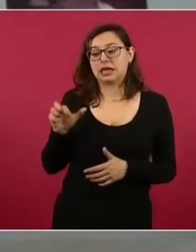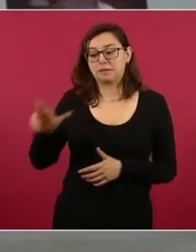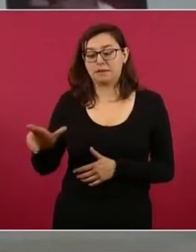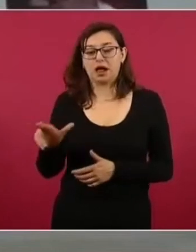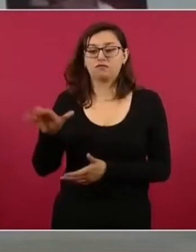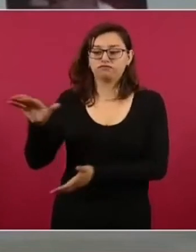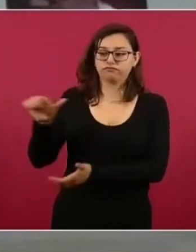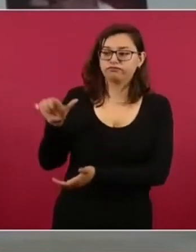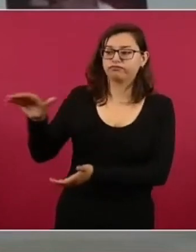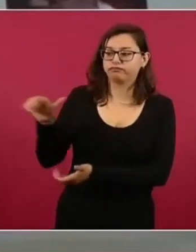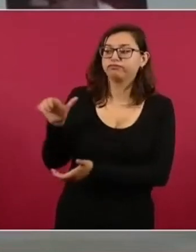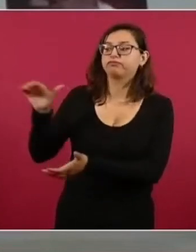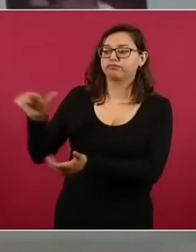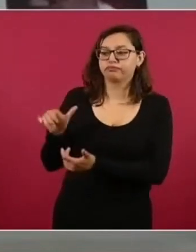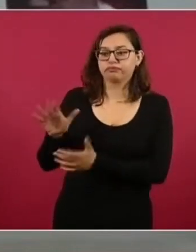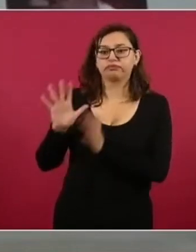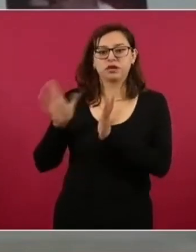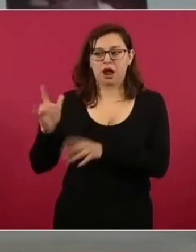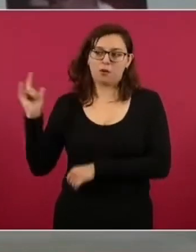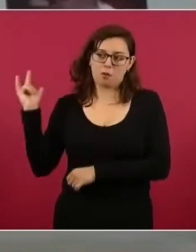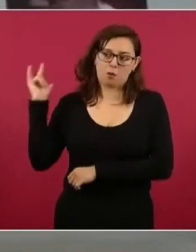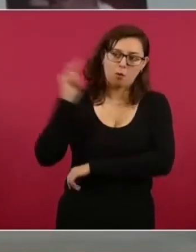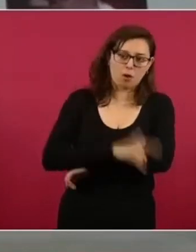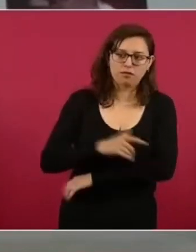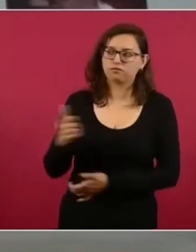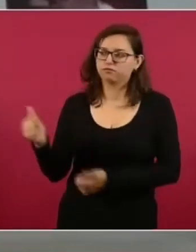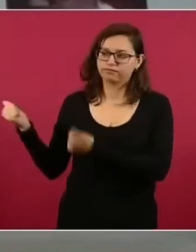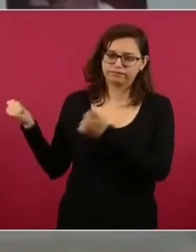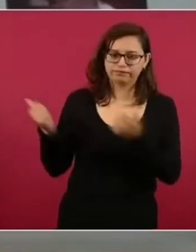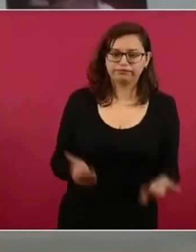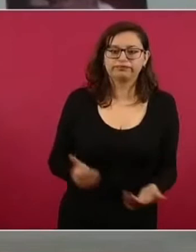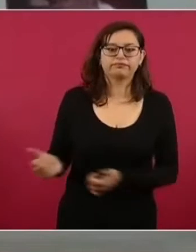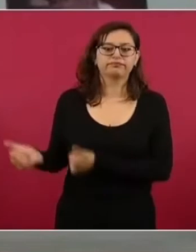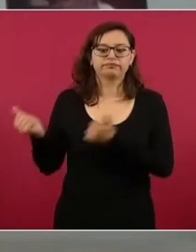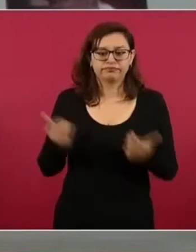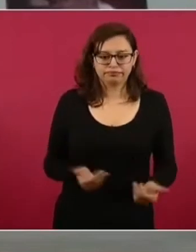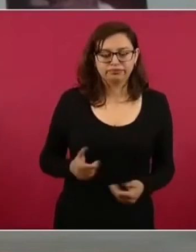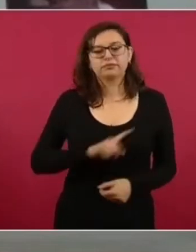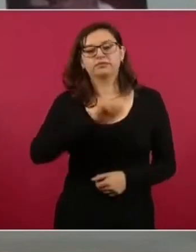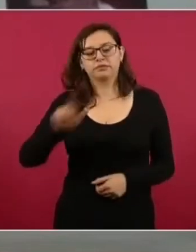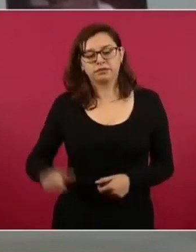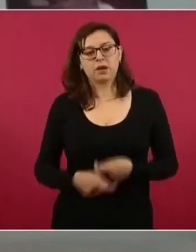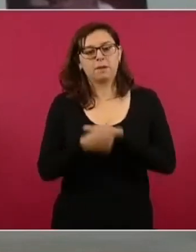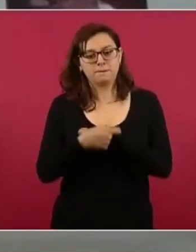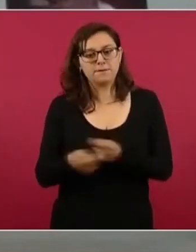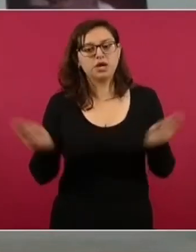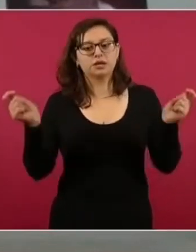aquí a Aguatulco, ya vienen en vuelos, estamos pendientes de que arriben para hacer su distribución.